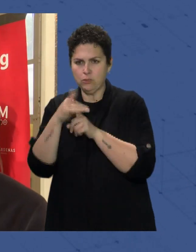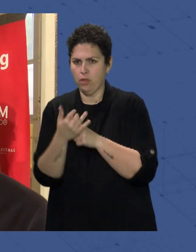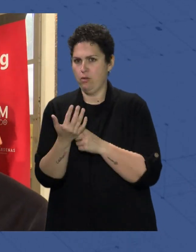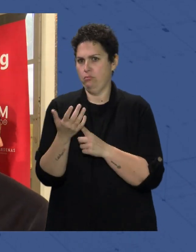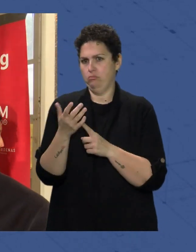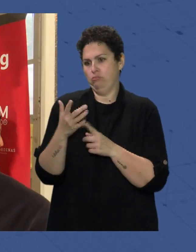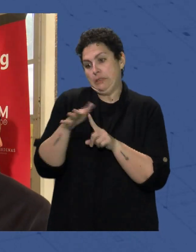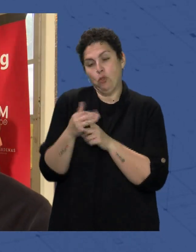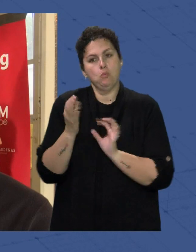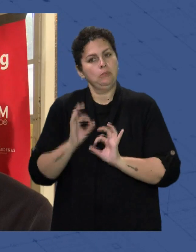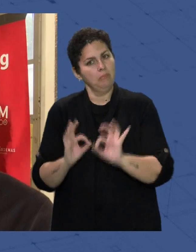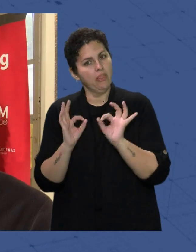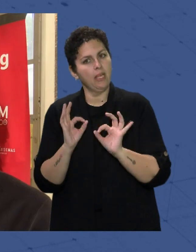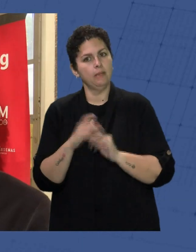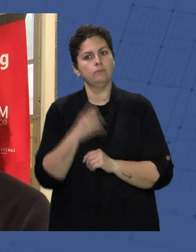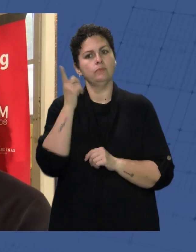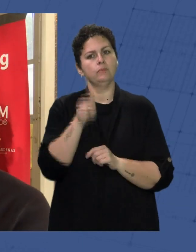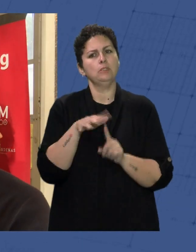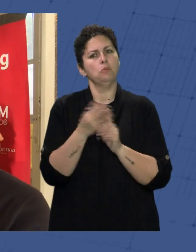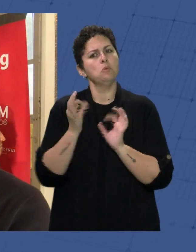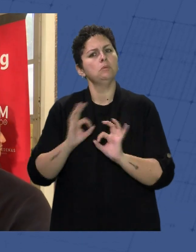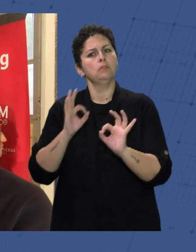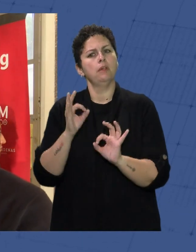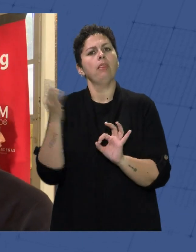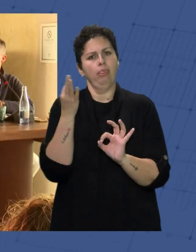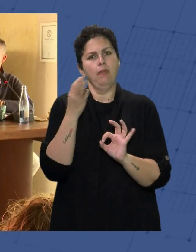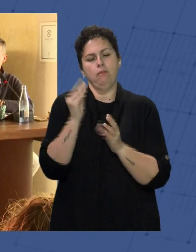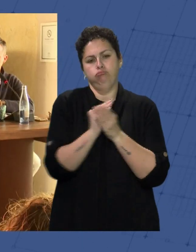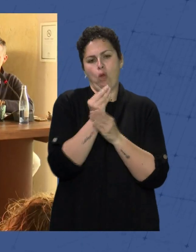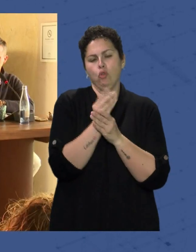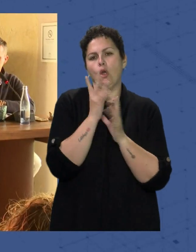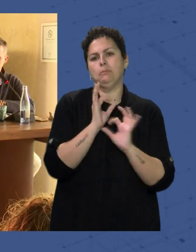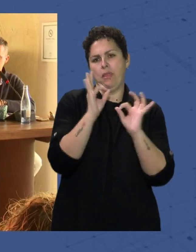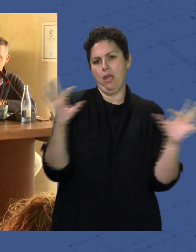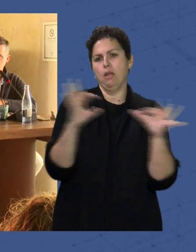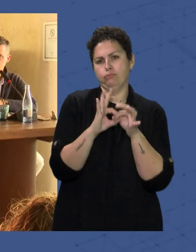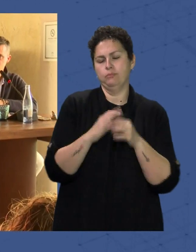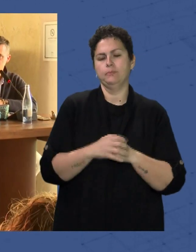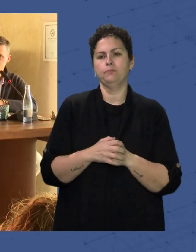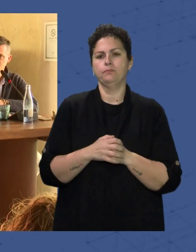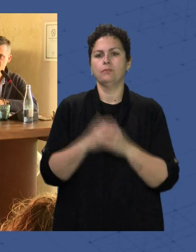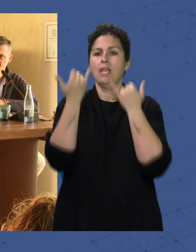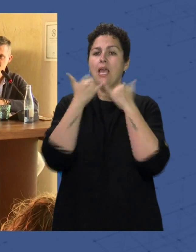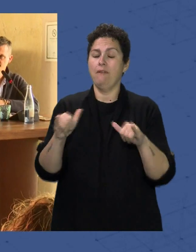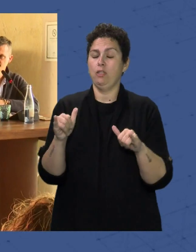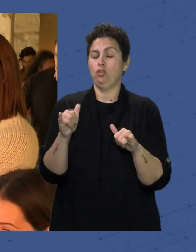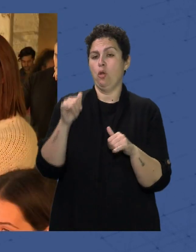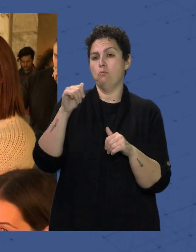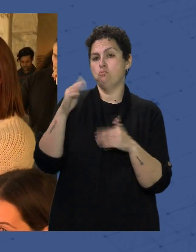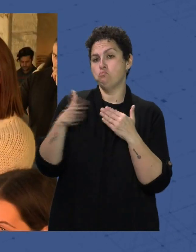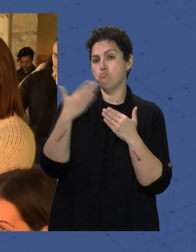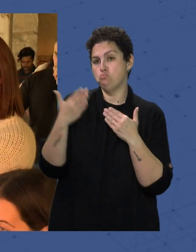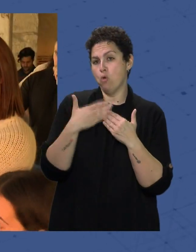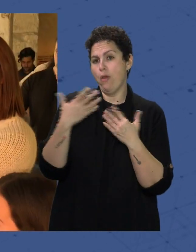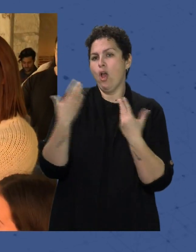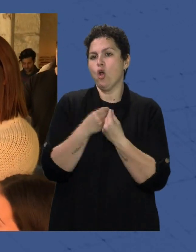muy especial Y como es un momento Muy especial Tienes que hacer Piezas especiales El evento Moda con MD Marketing Ha servido para conocer